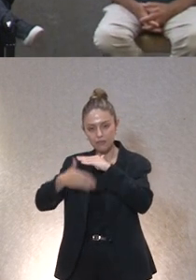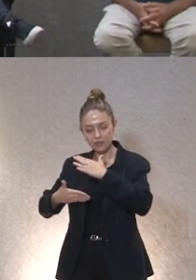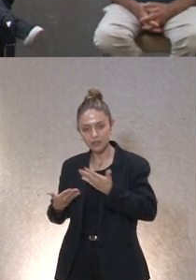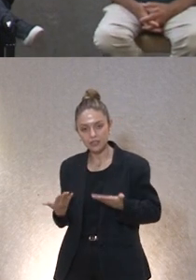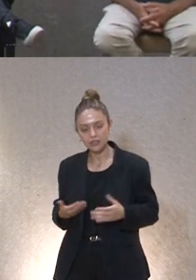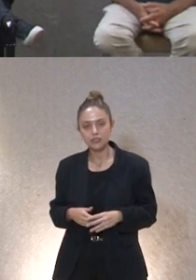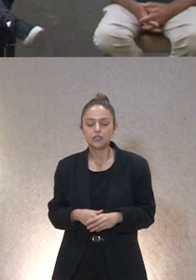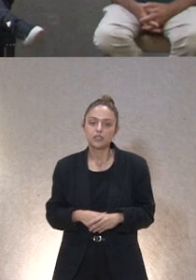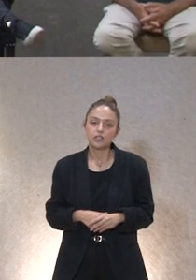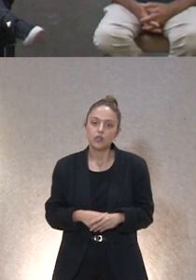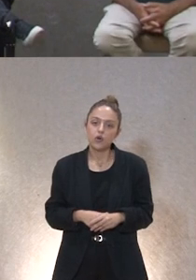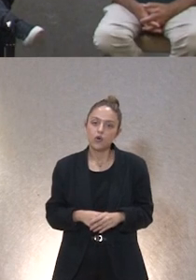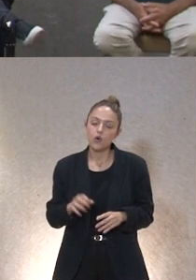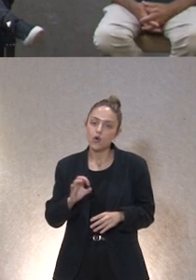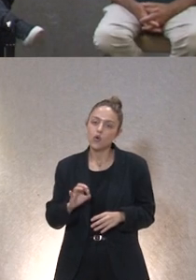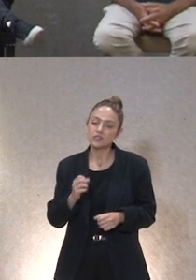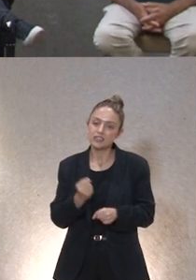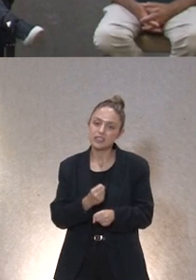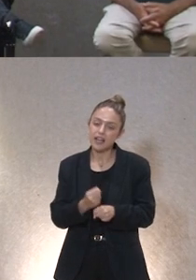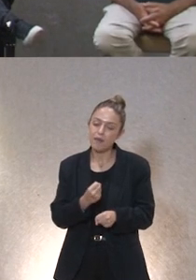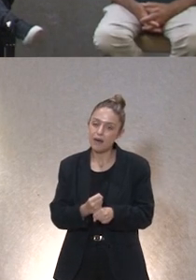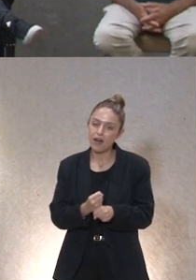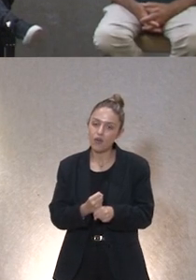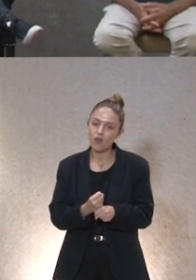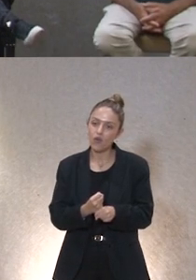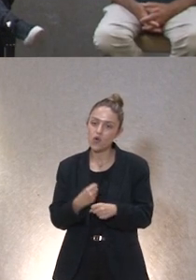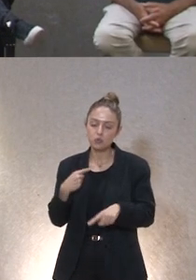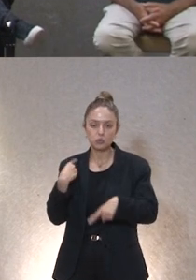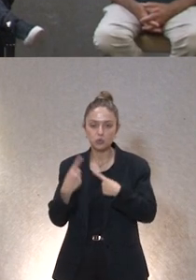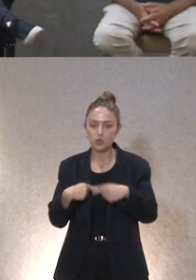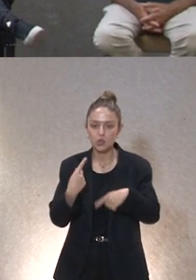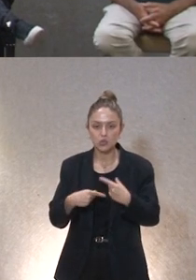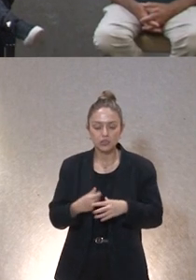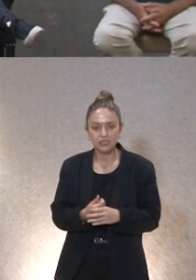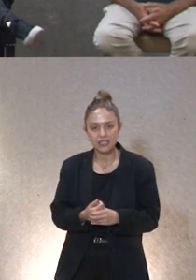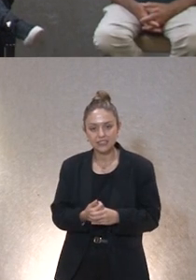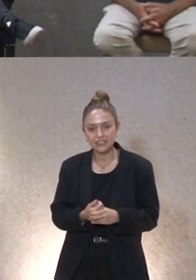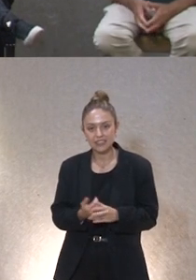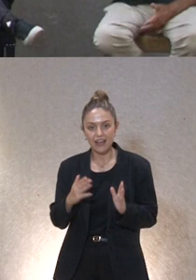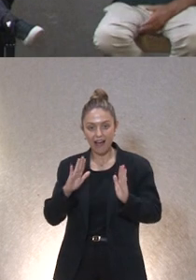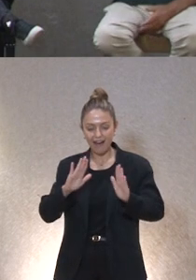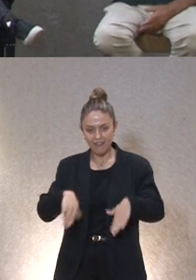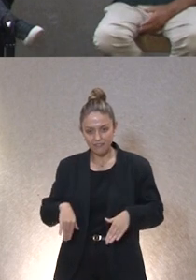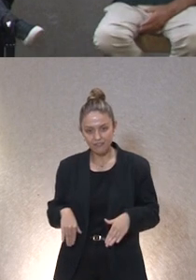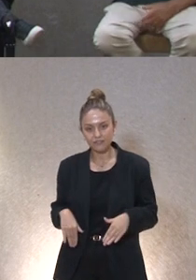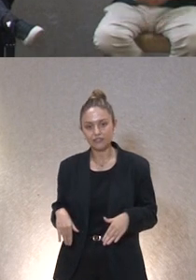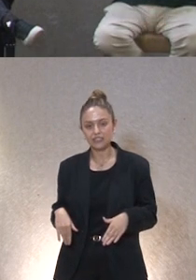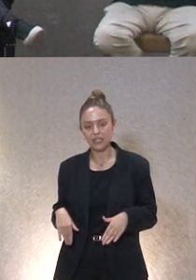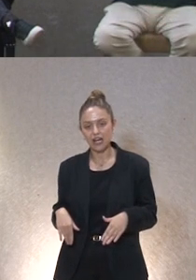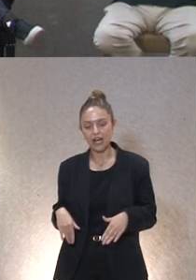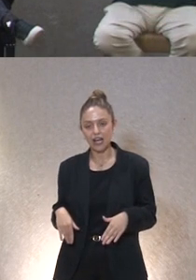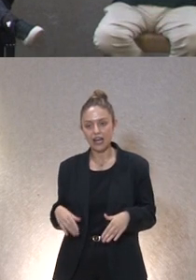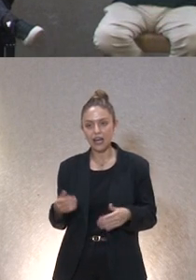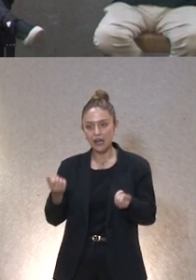el exceso de trabajo en el día a día y que provoca no poder llevar a cabo las buenas